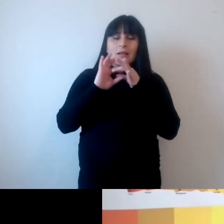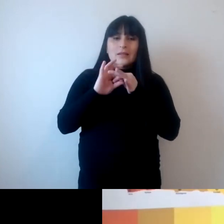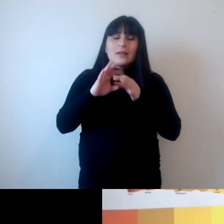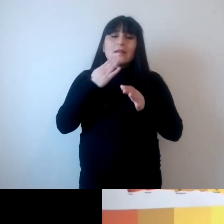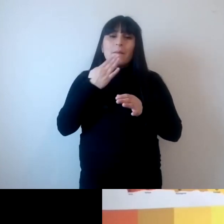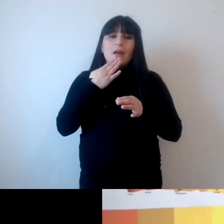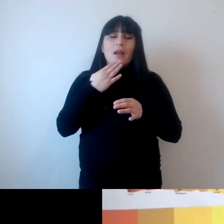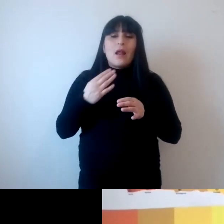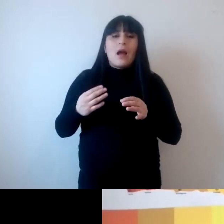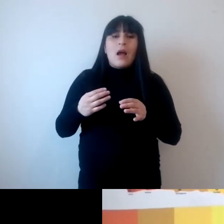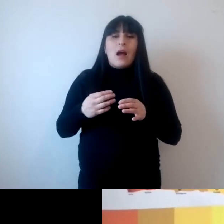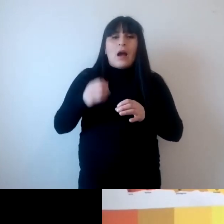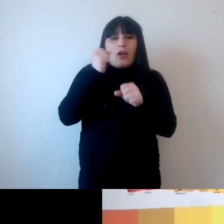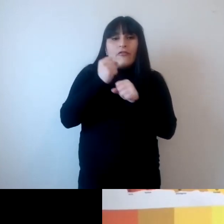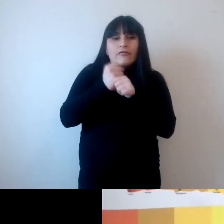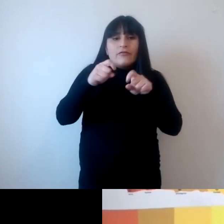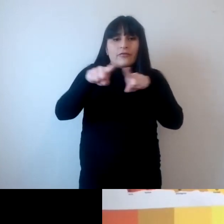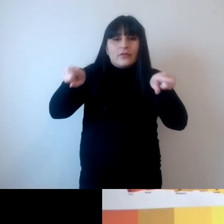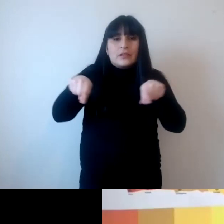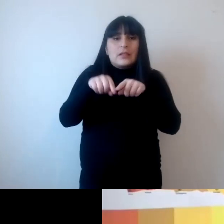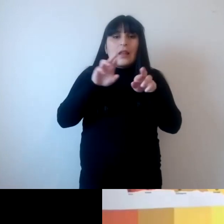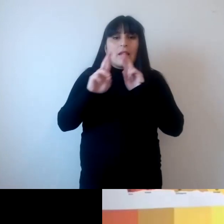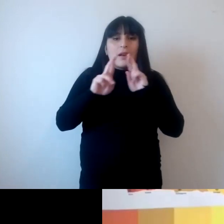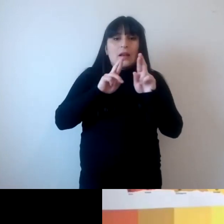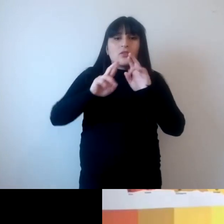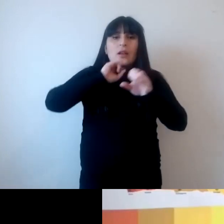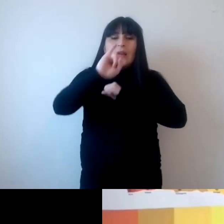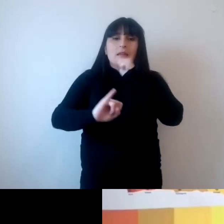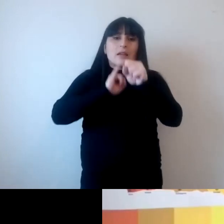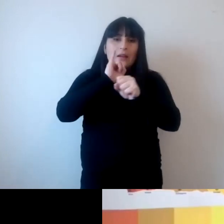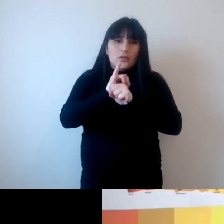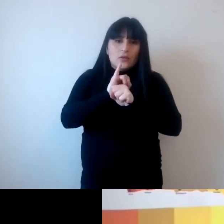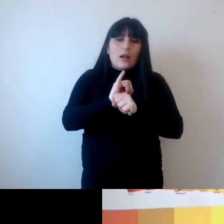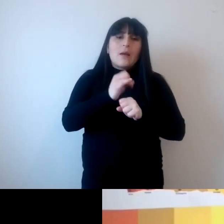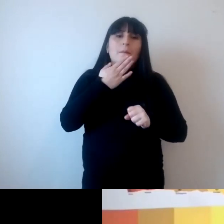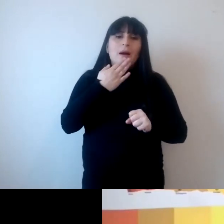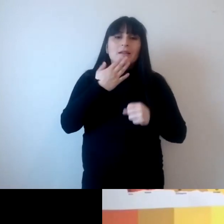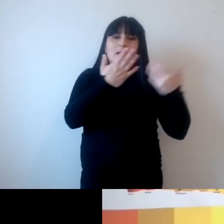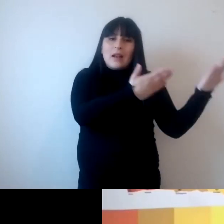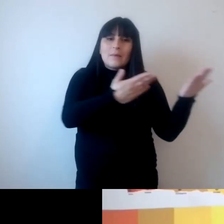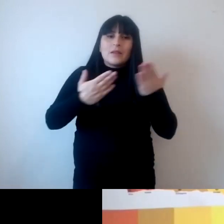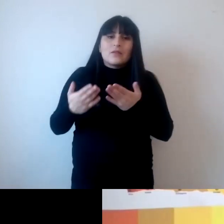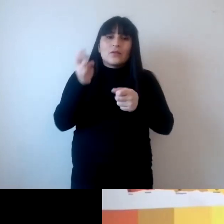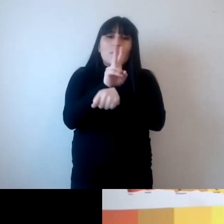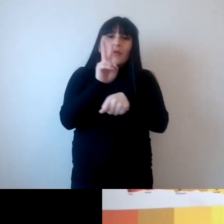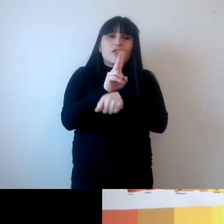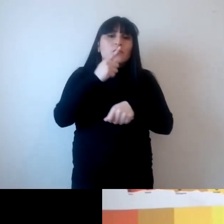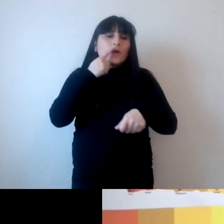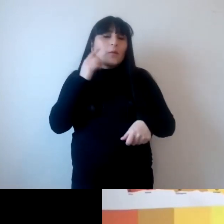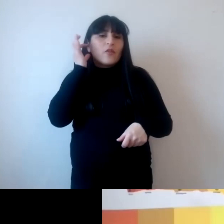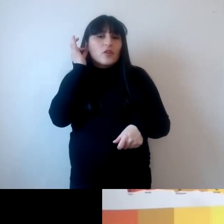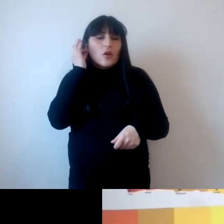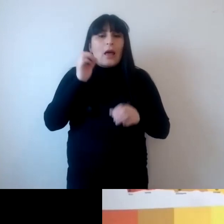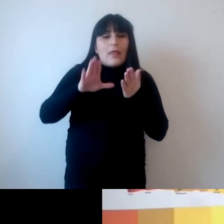Internacionales que nos permitió llegar y convocar también a profesores profesoras de países latinoamericanos y por supuesto gracias